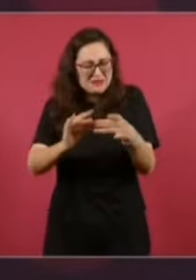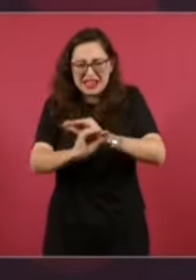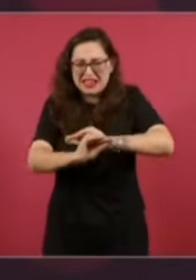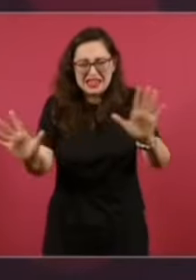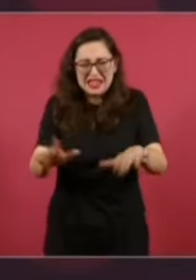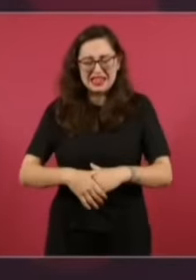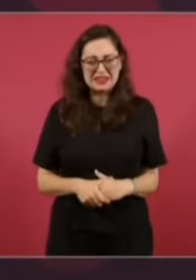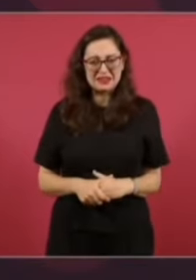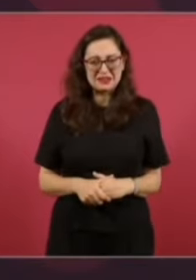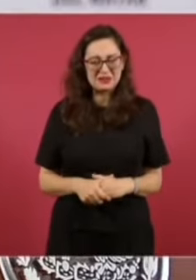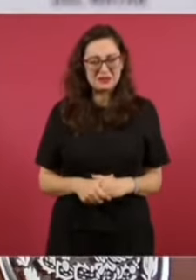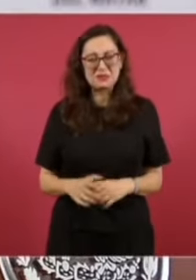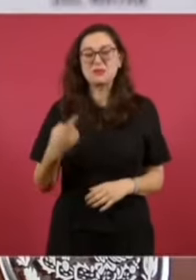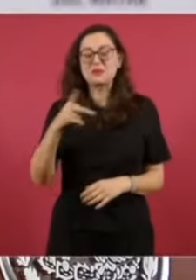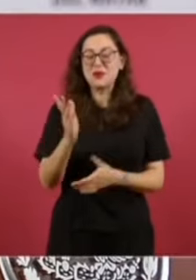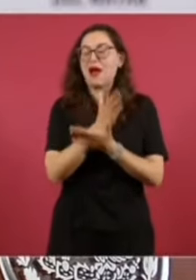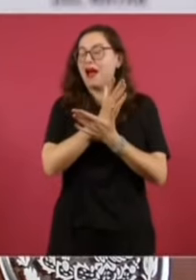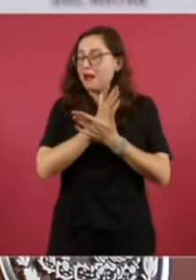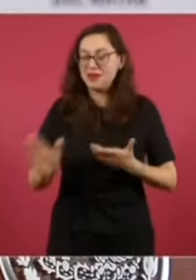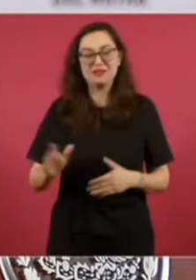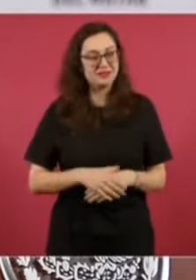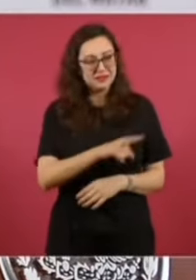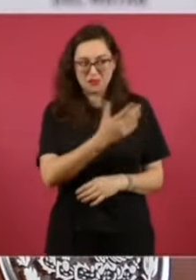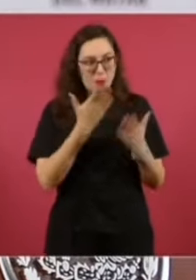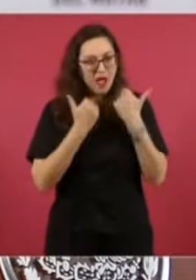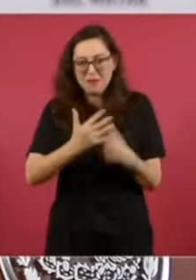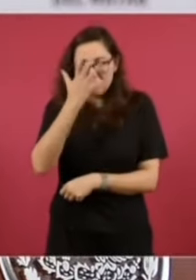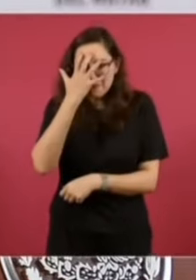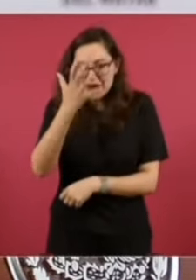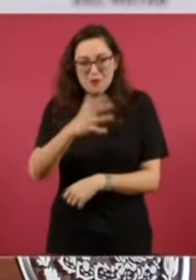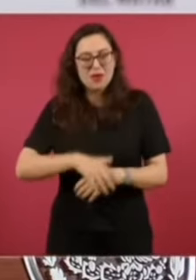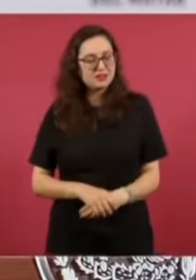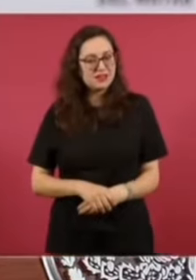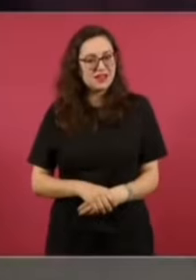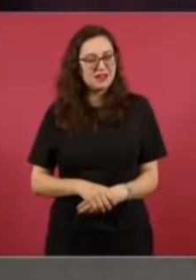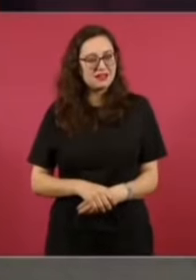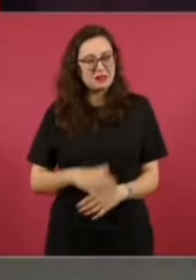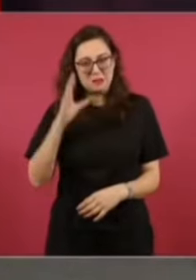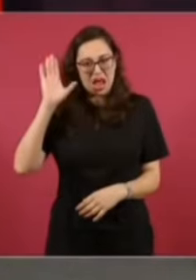ser cínico, cretino,